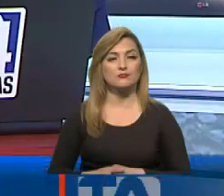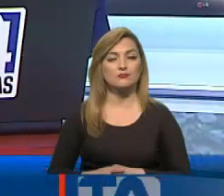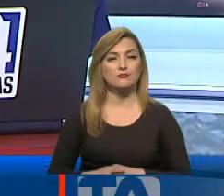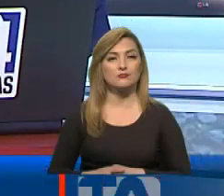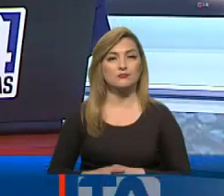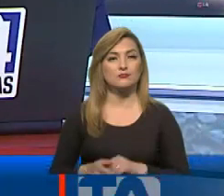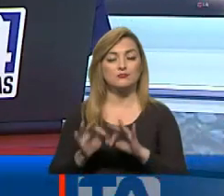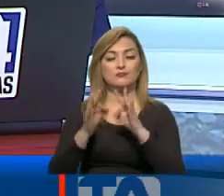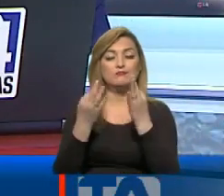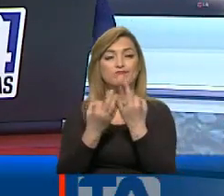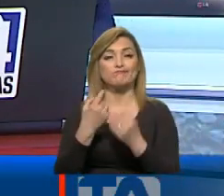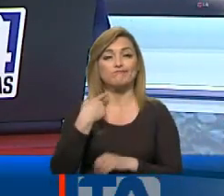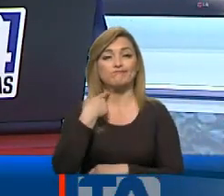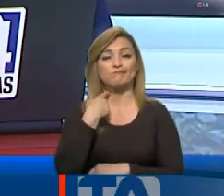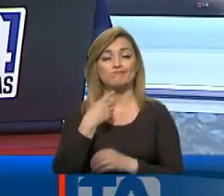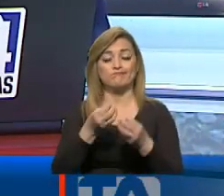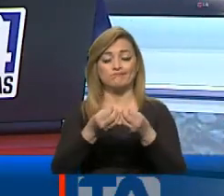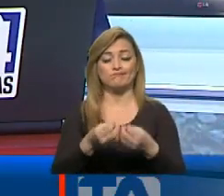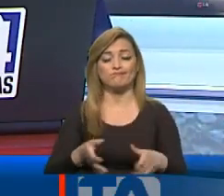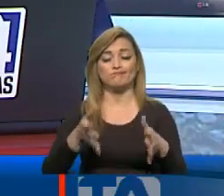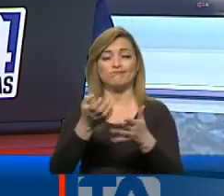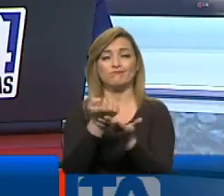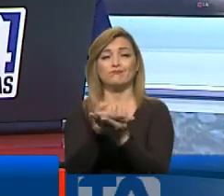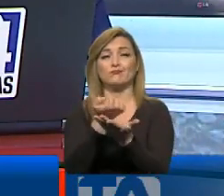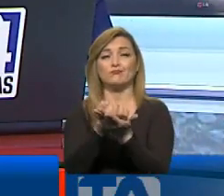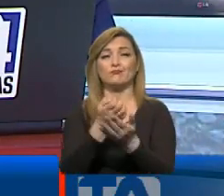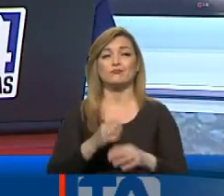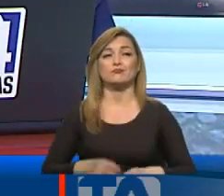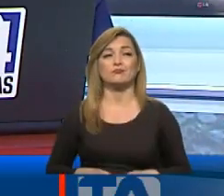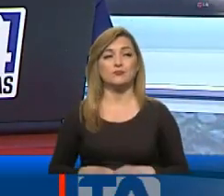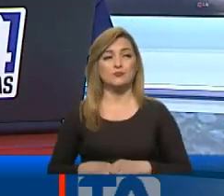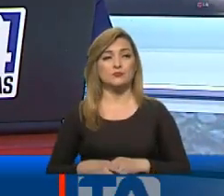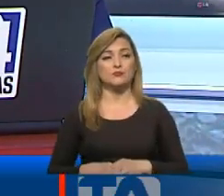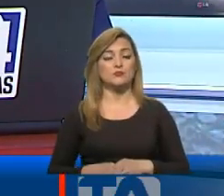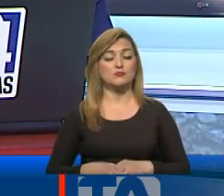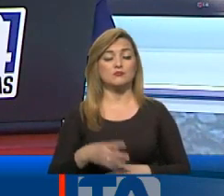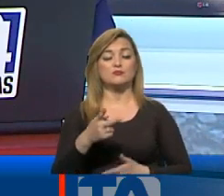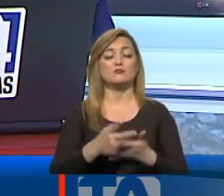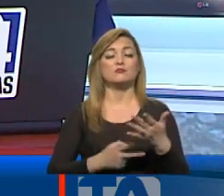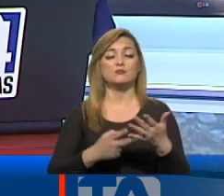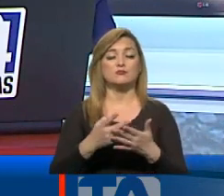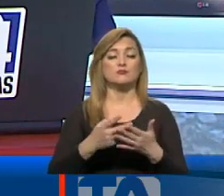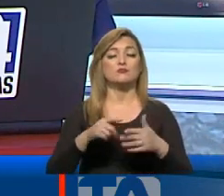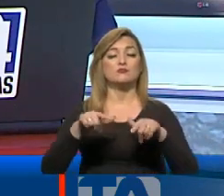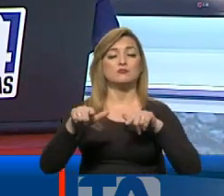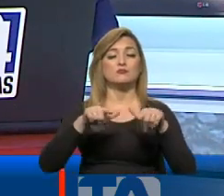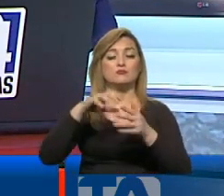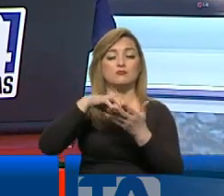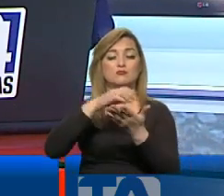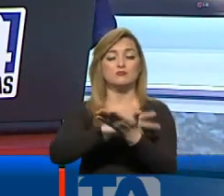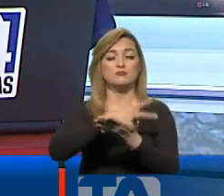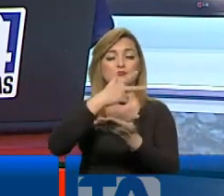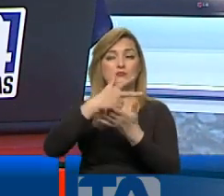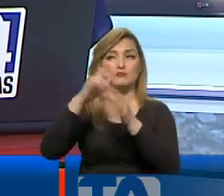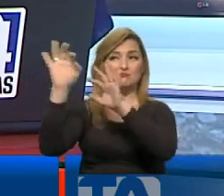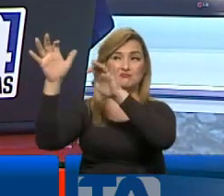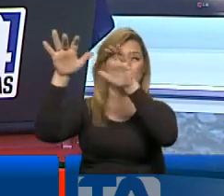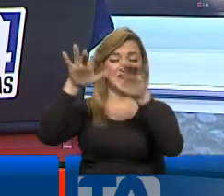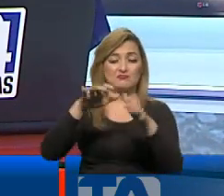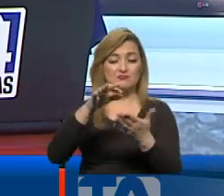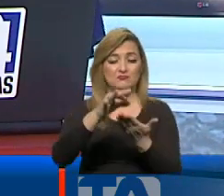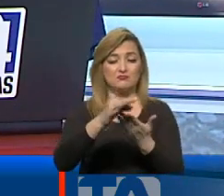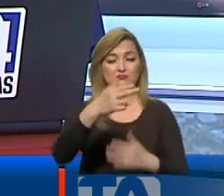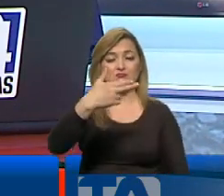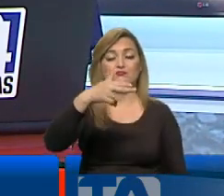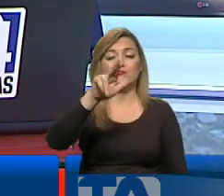Familias afectadas y cuantiosas pérdidas económicas son las secuelas que deja un deslave en la provincia de Chimborazo en el cantón Chunchi